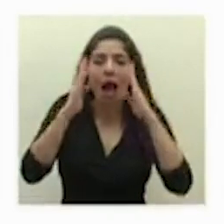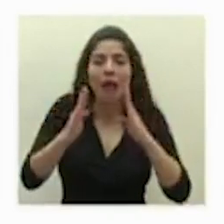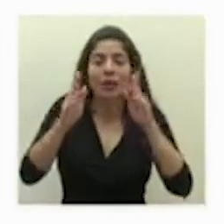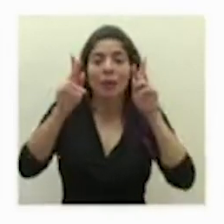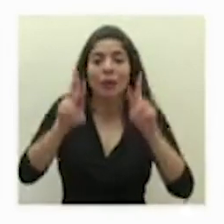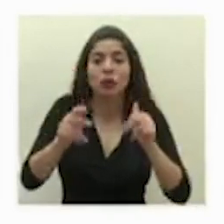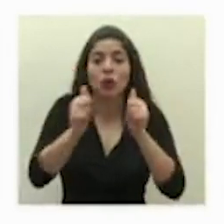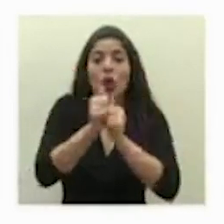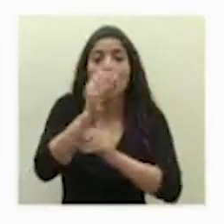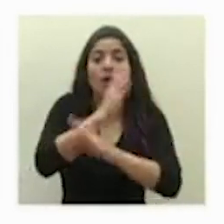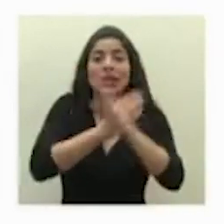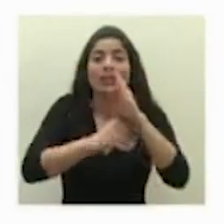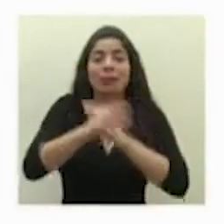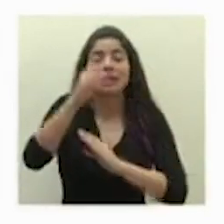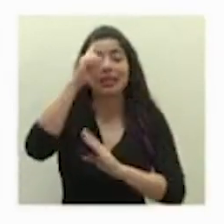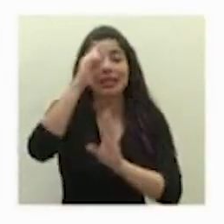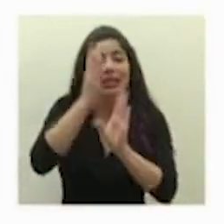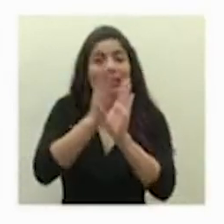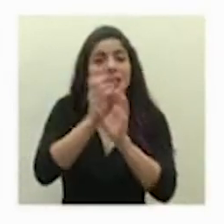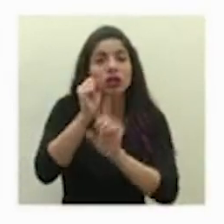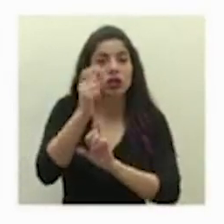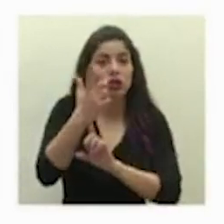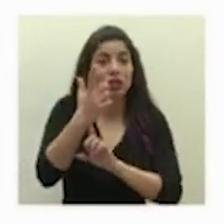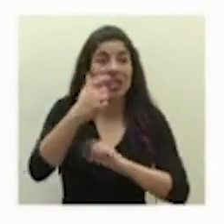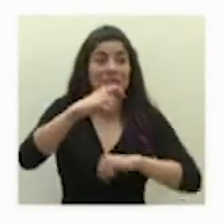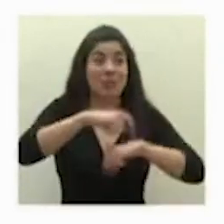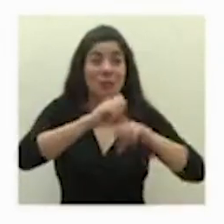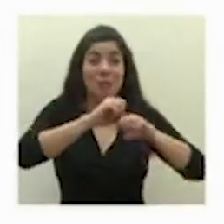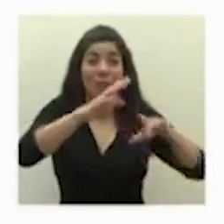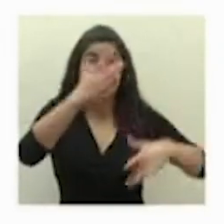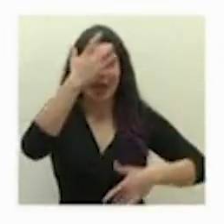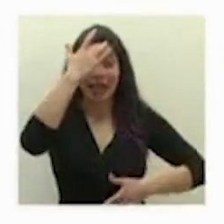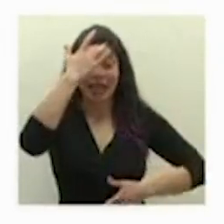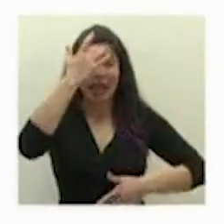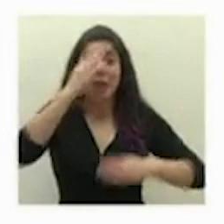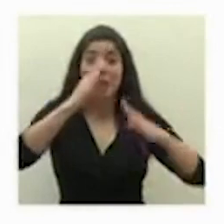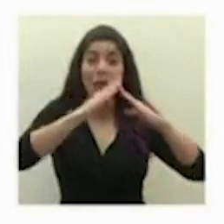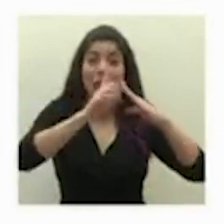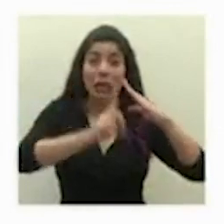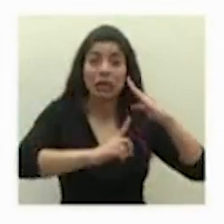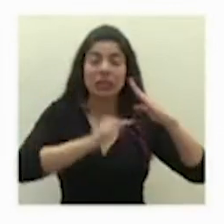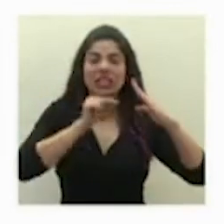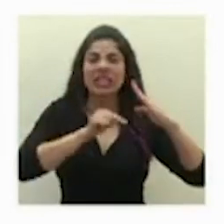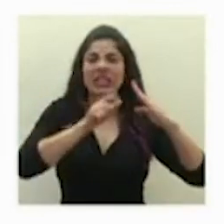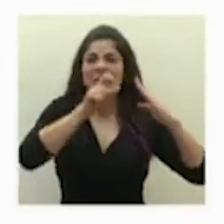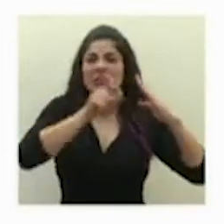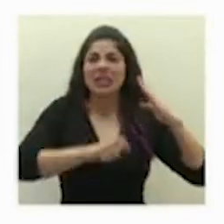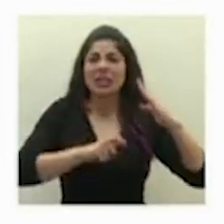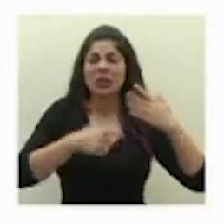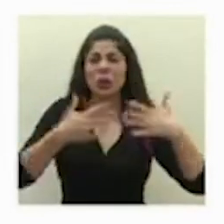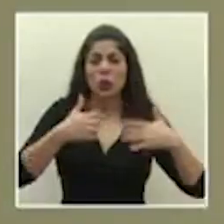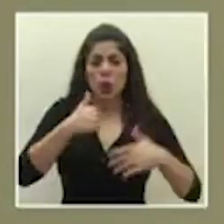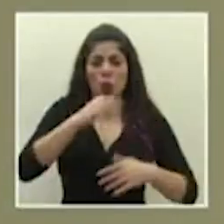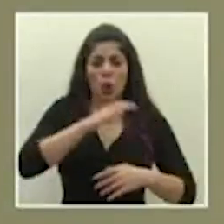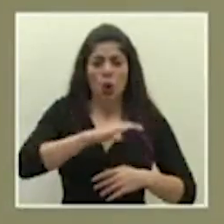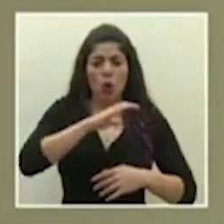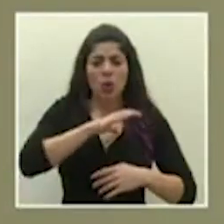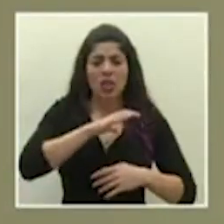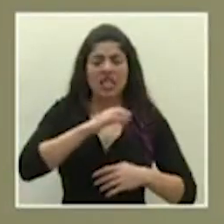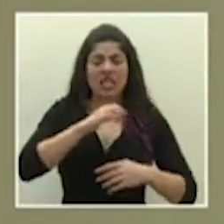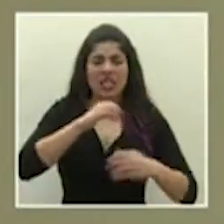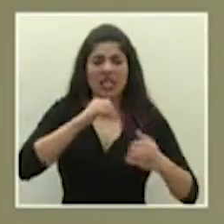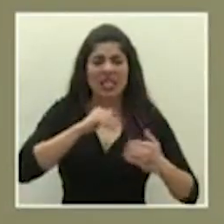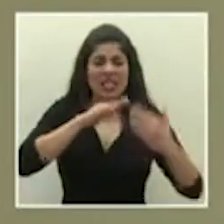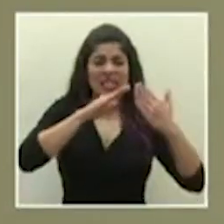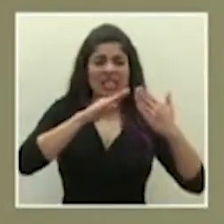discapacidad psicosocial que en época de pandemia y de aislamiento se ven enfrentadas por sus condiciones a